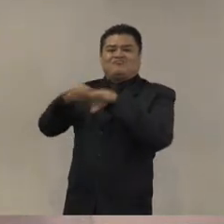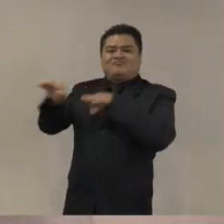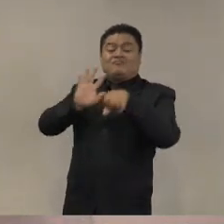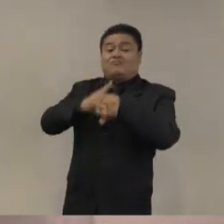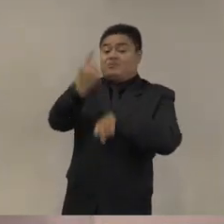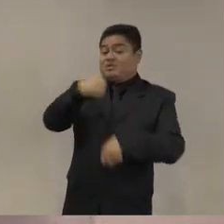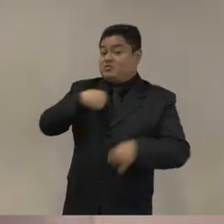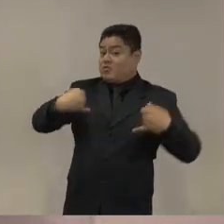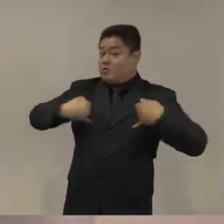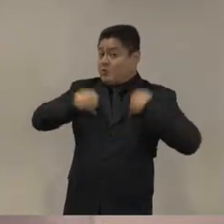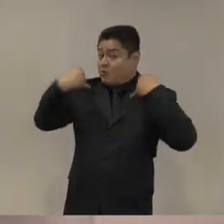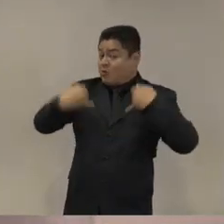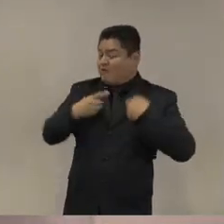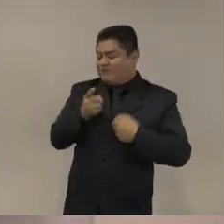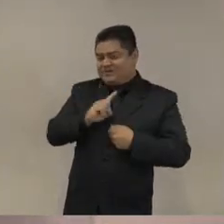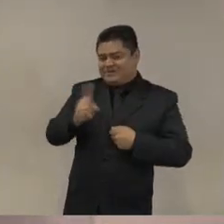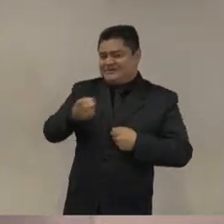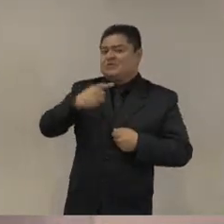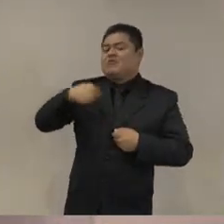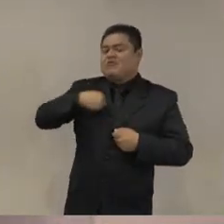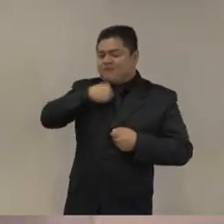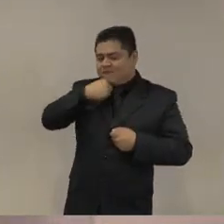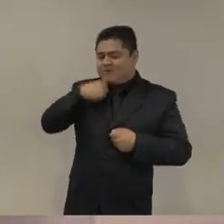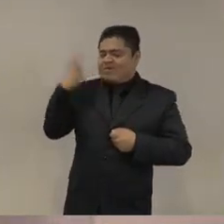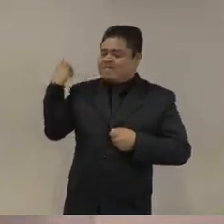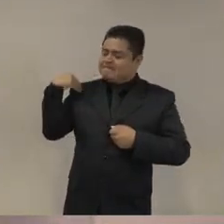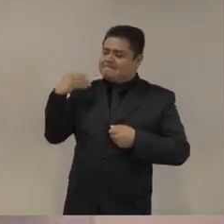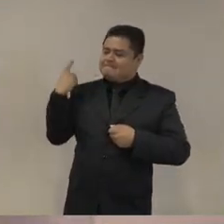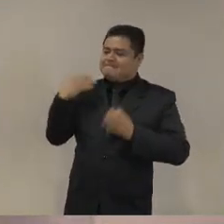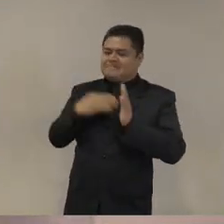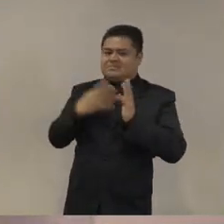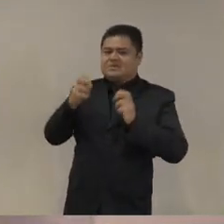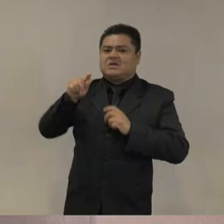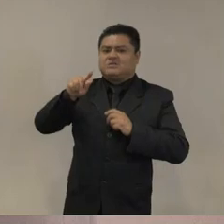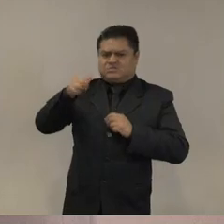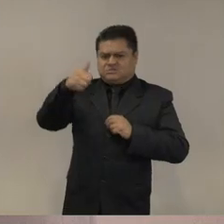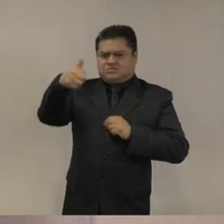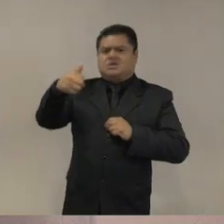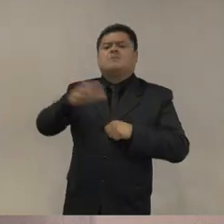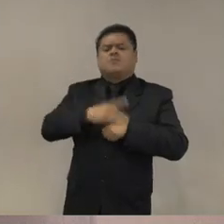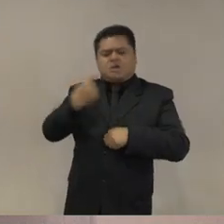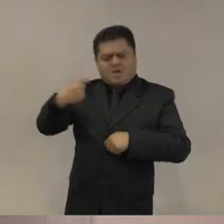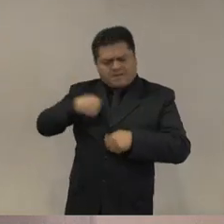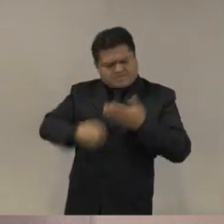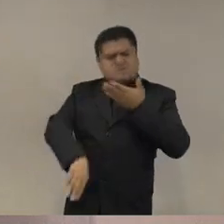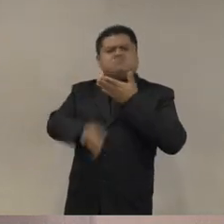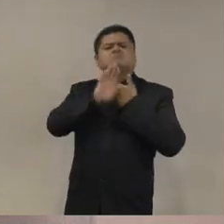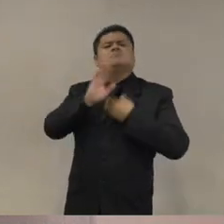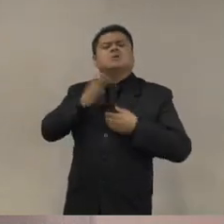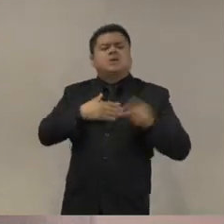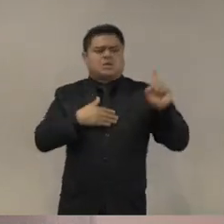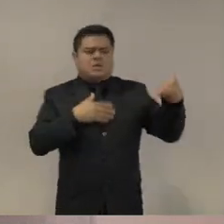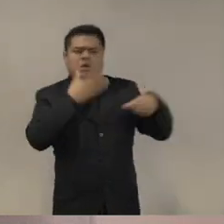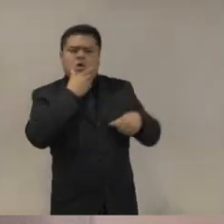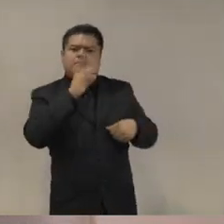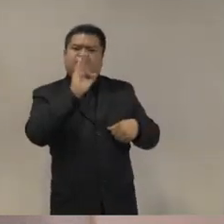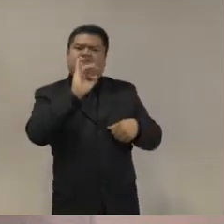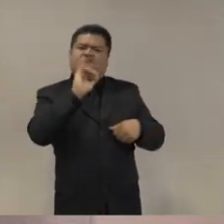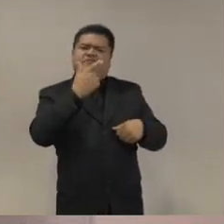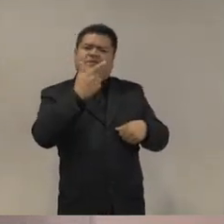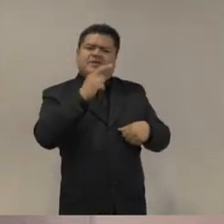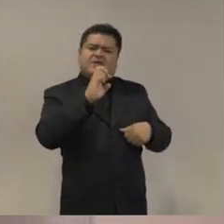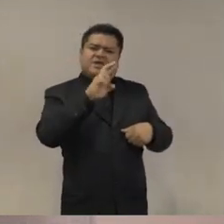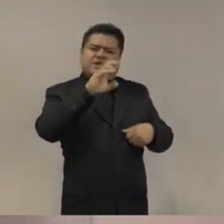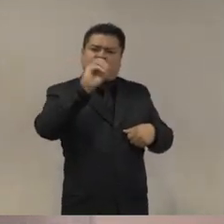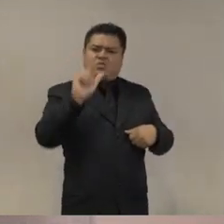desde entonces estoy he sido una víctima yo fui presa política con Figueroa Padre y